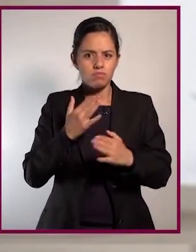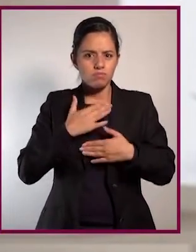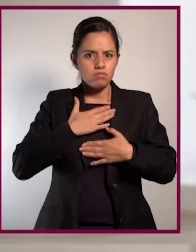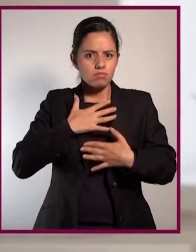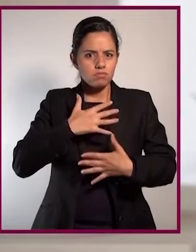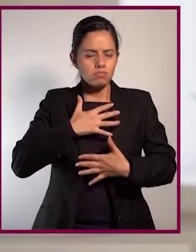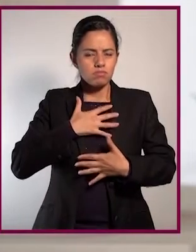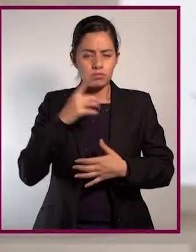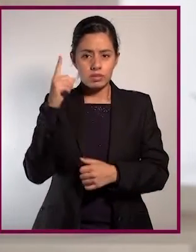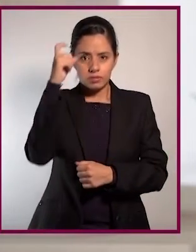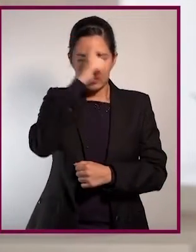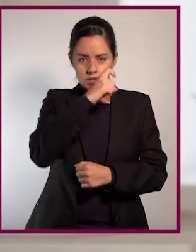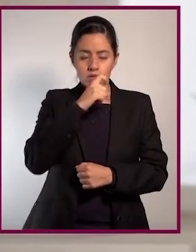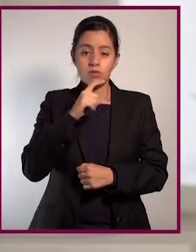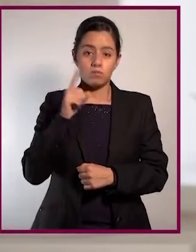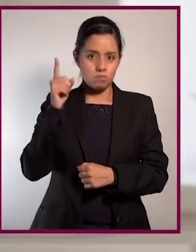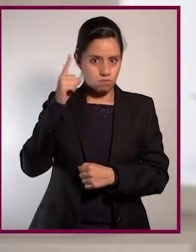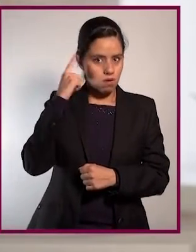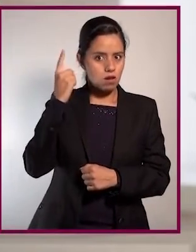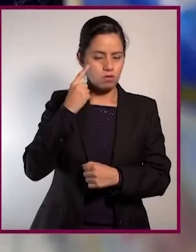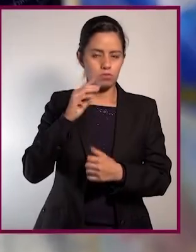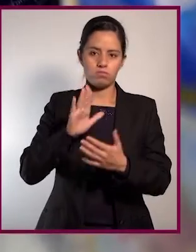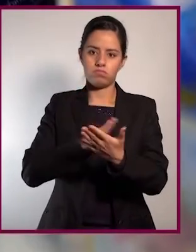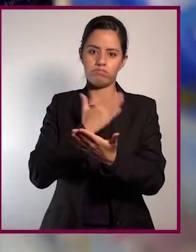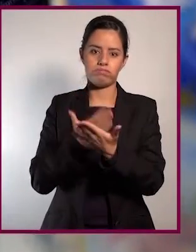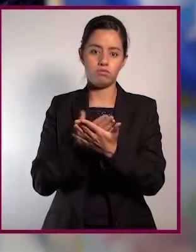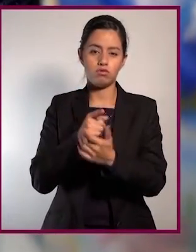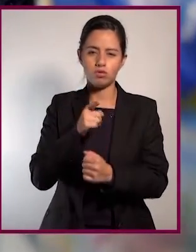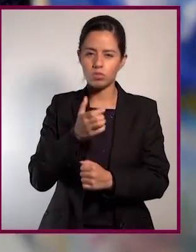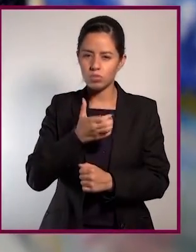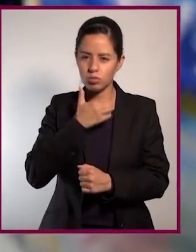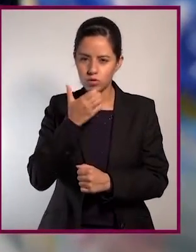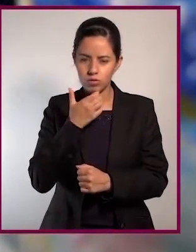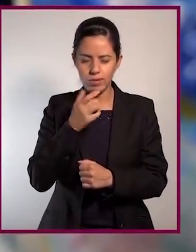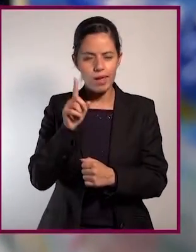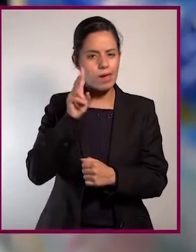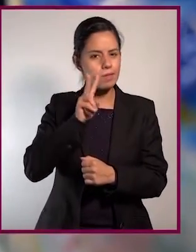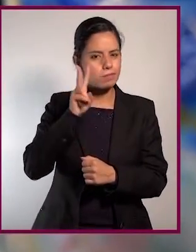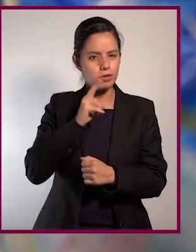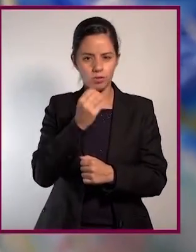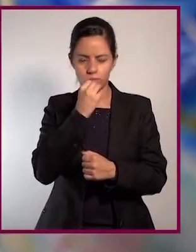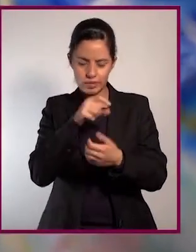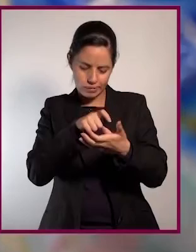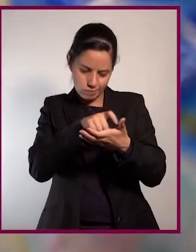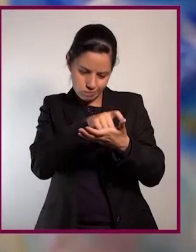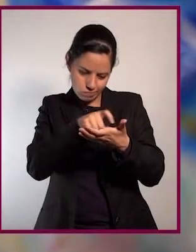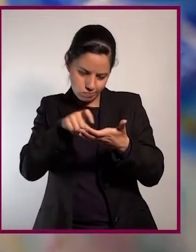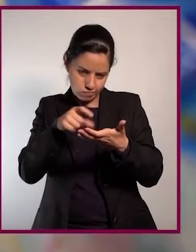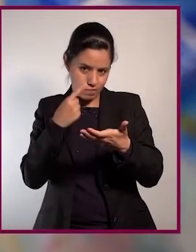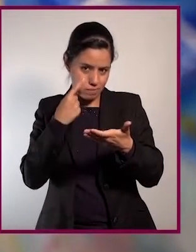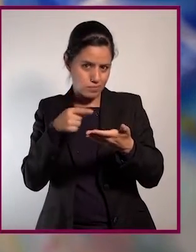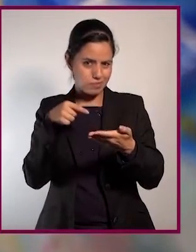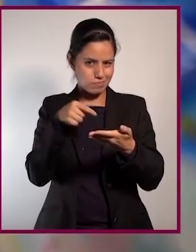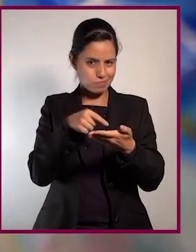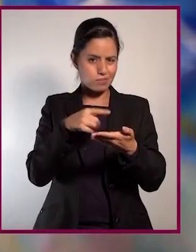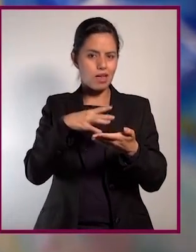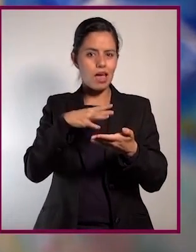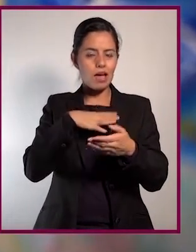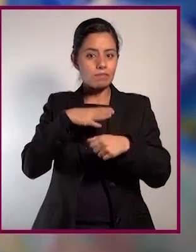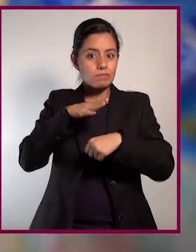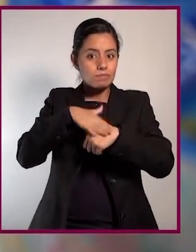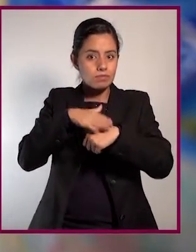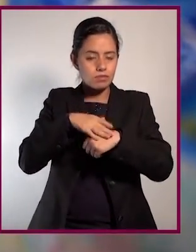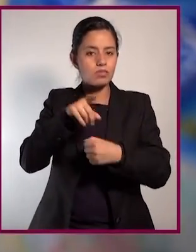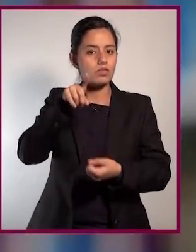dificultad para respirar, mareos o desmayos. Si ya tienes el hábito de leer las etiquetas nutricionales, notarás que en